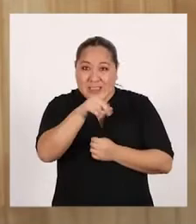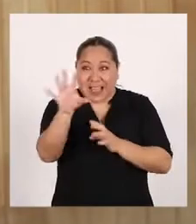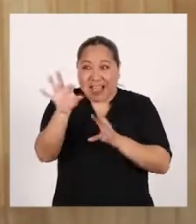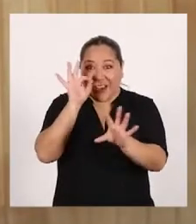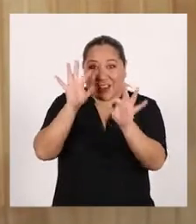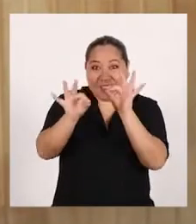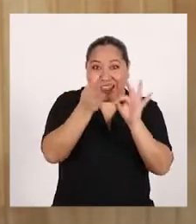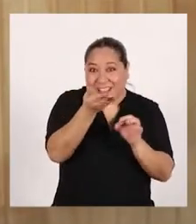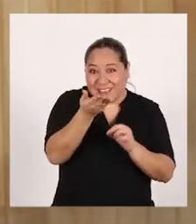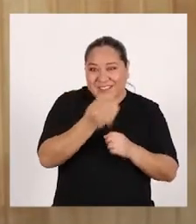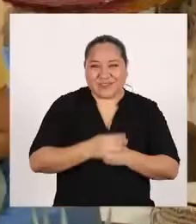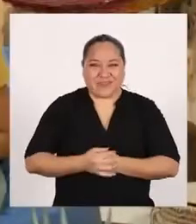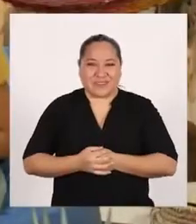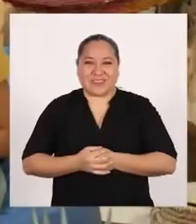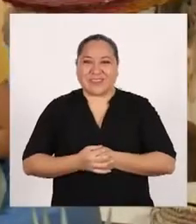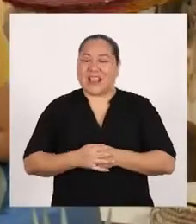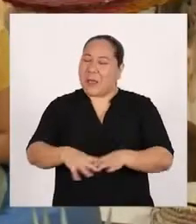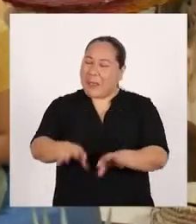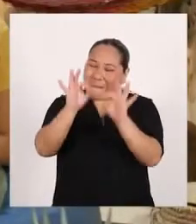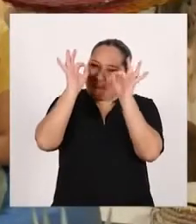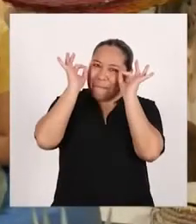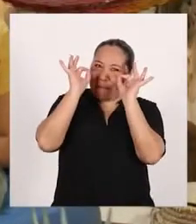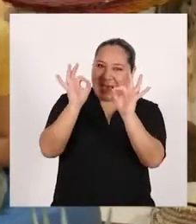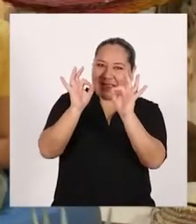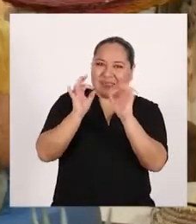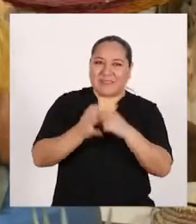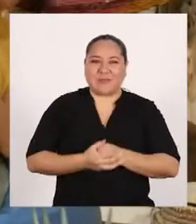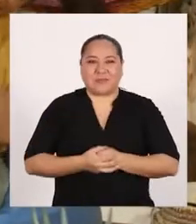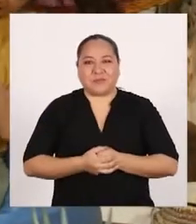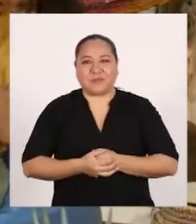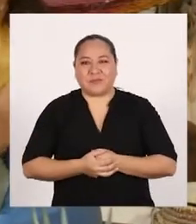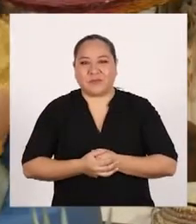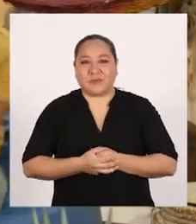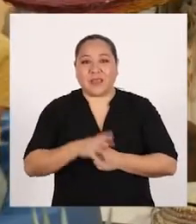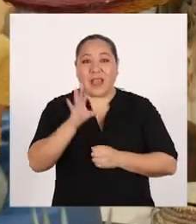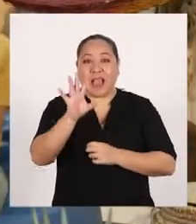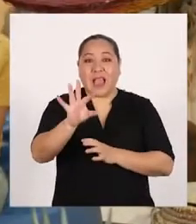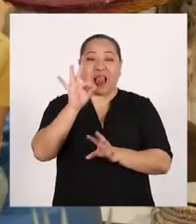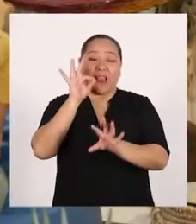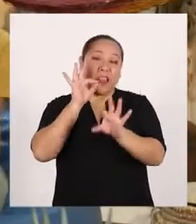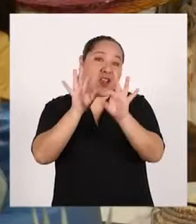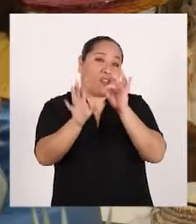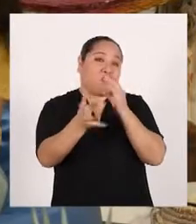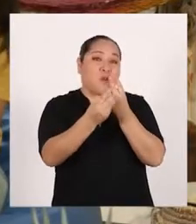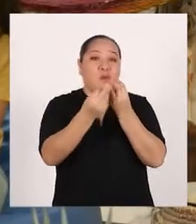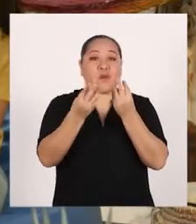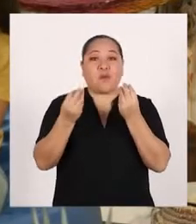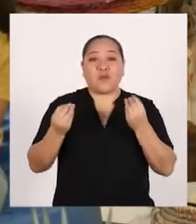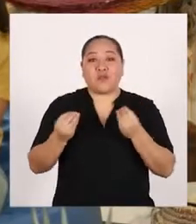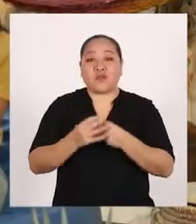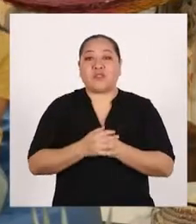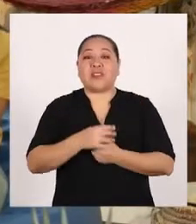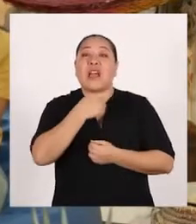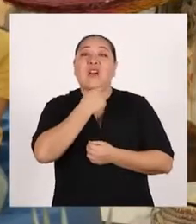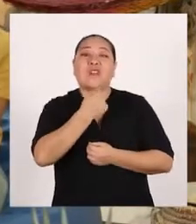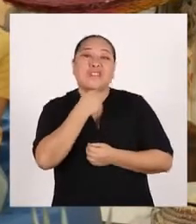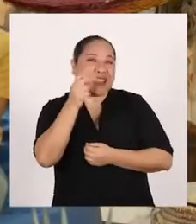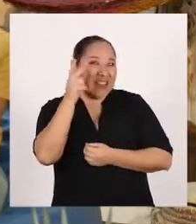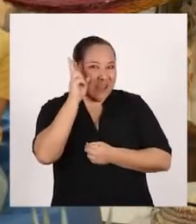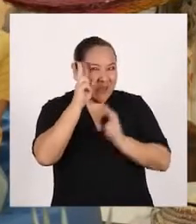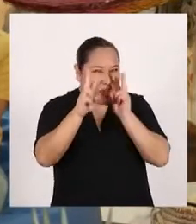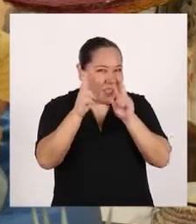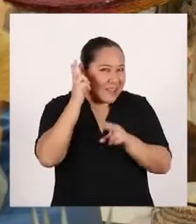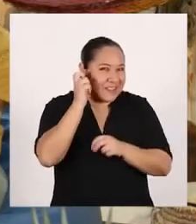encontrado los campistas? ¡Genial! Han encontrado muchos Les encantará